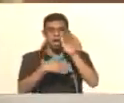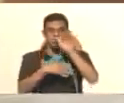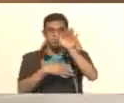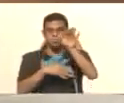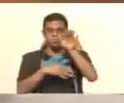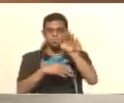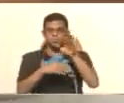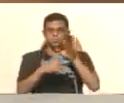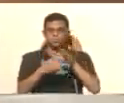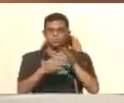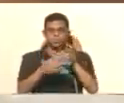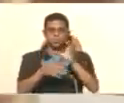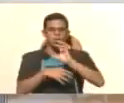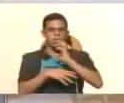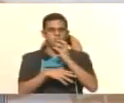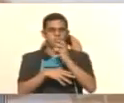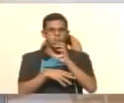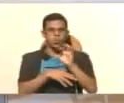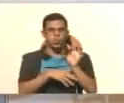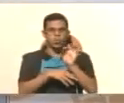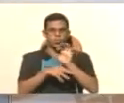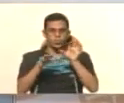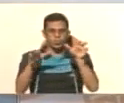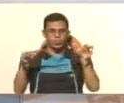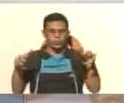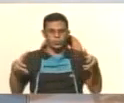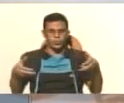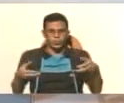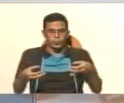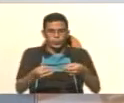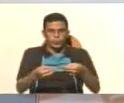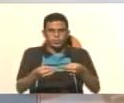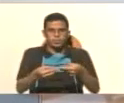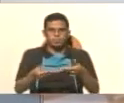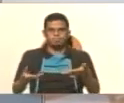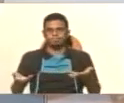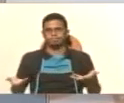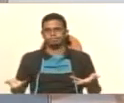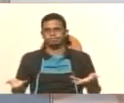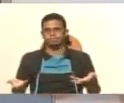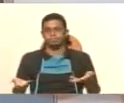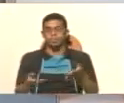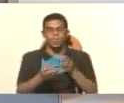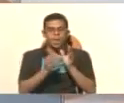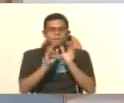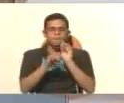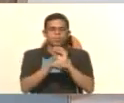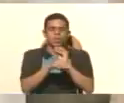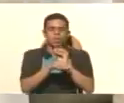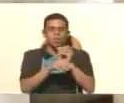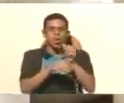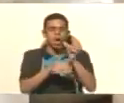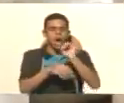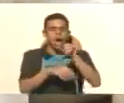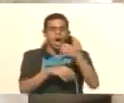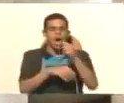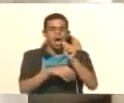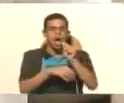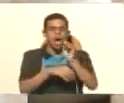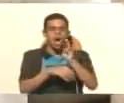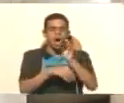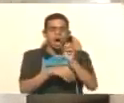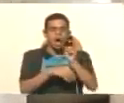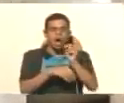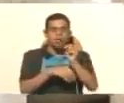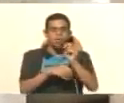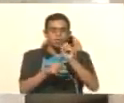en la ventilación que está a los lados. Con una base jabonosa, con mucho cuidado y con un trapo